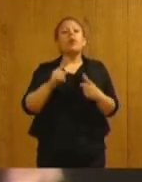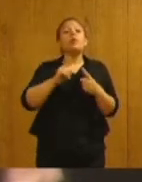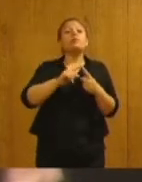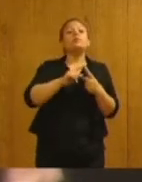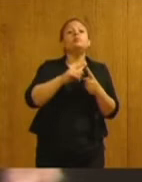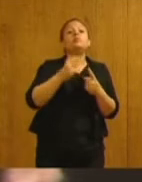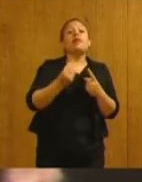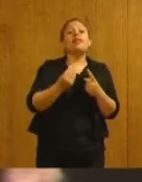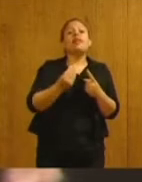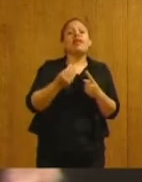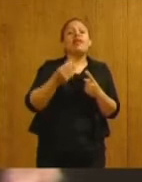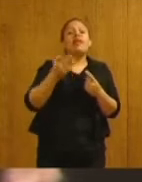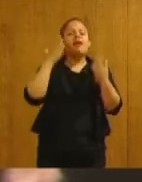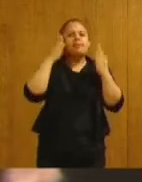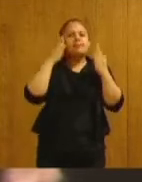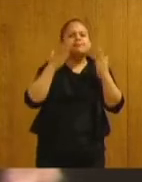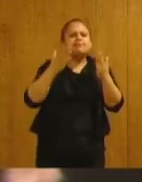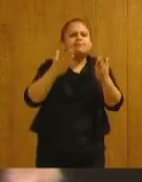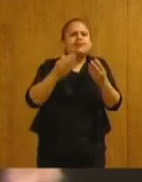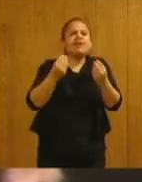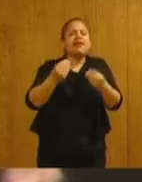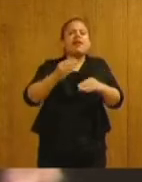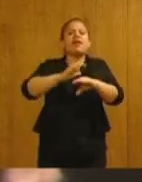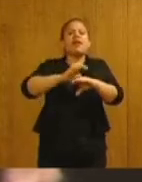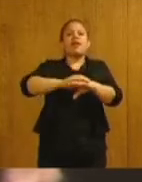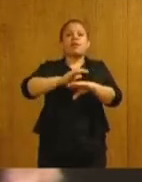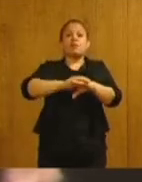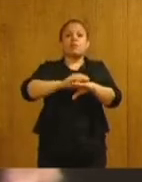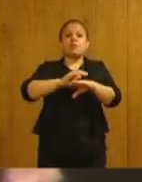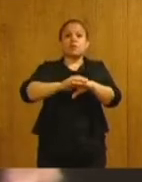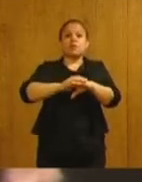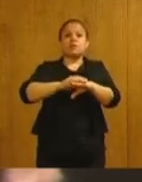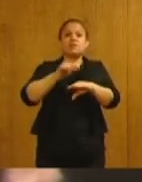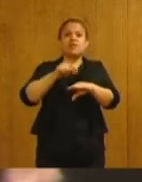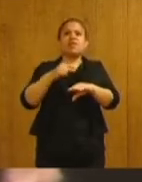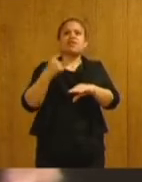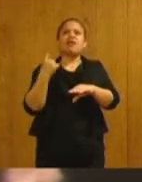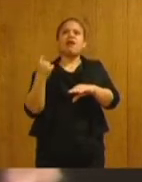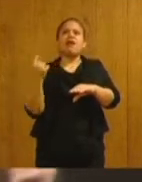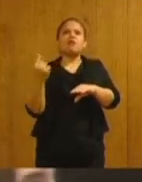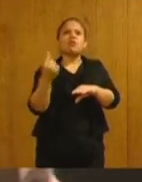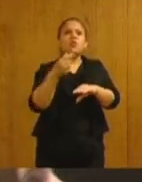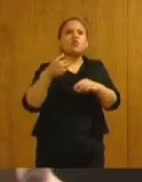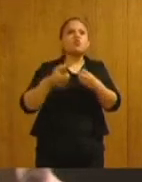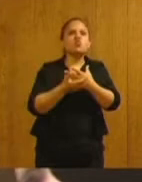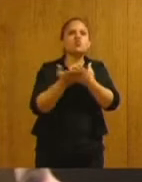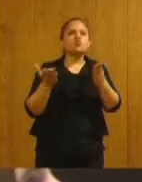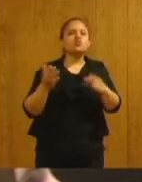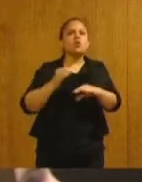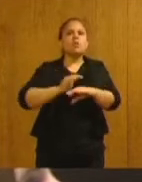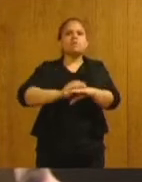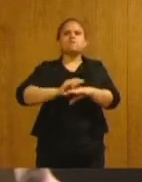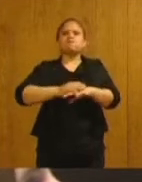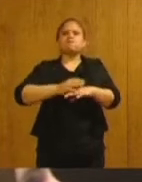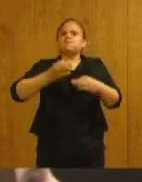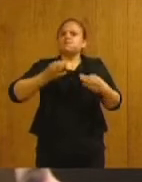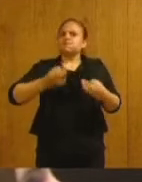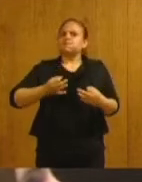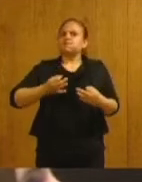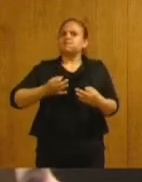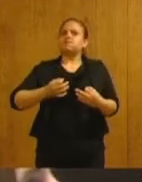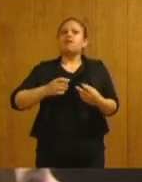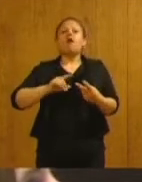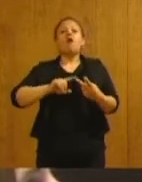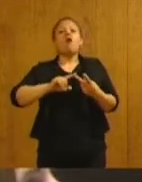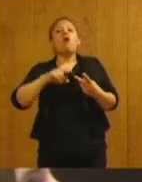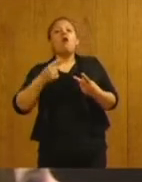primero, un sentido enorme de responsabilidad de nuestra sociedad, y segundo, un plan